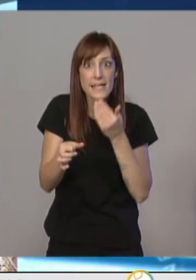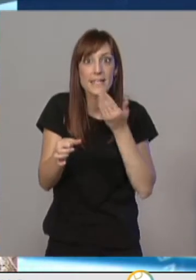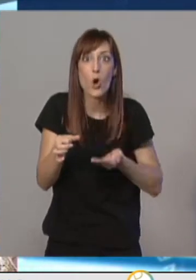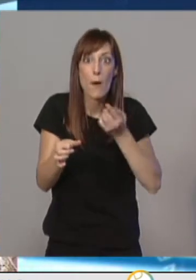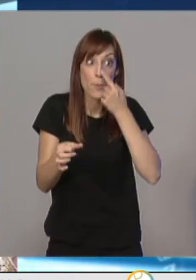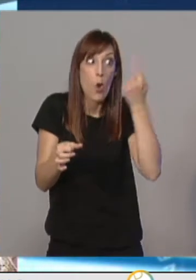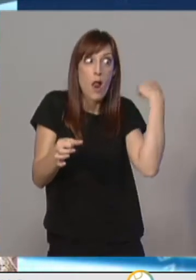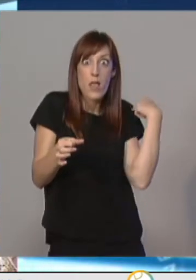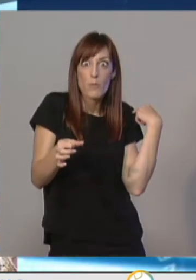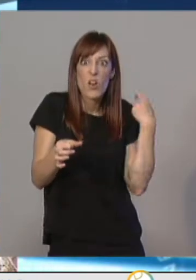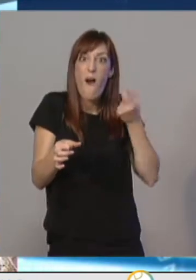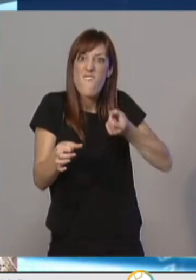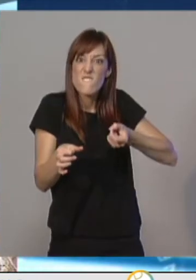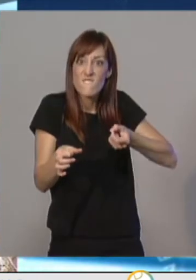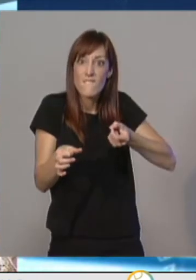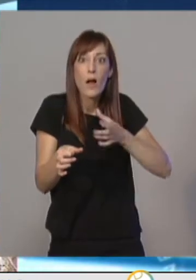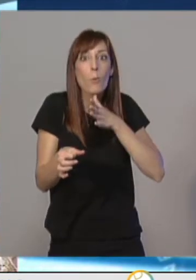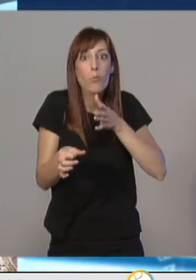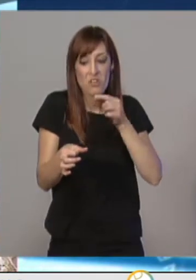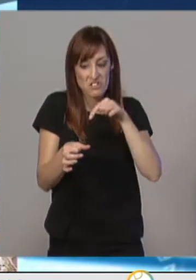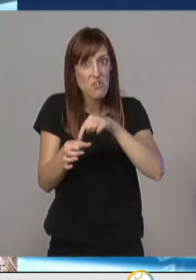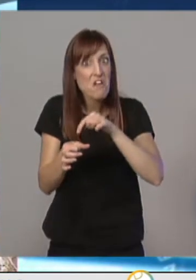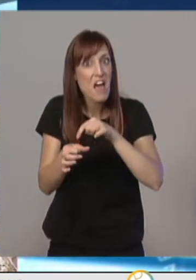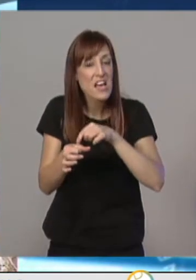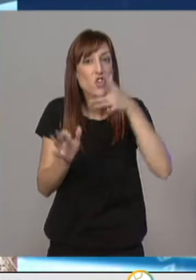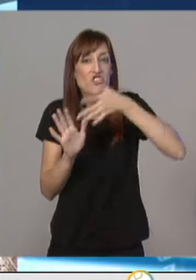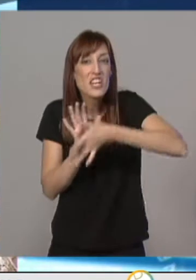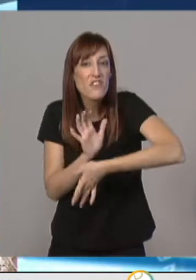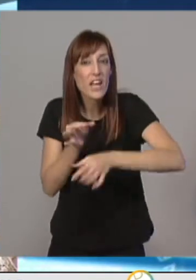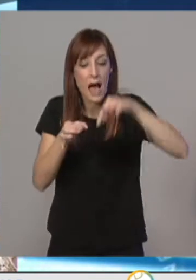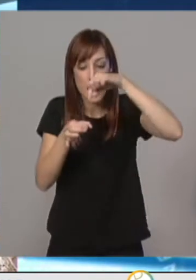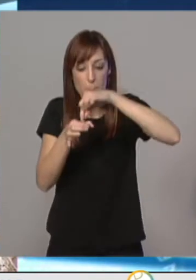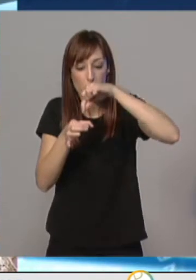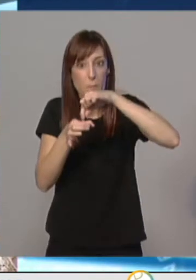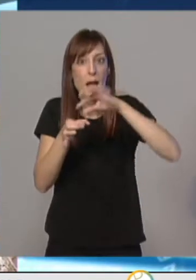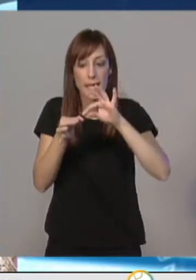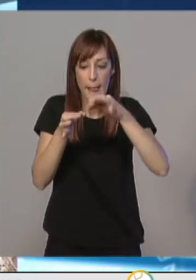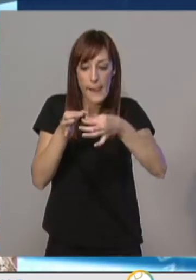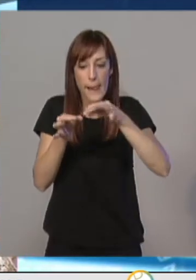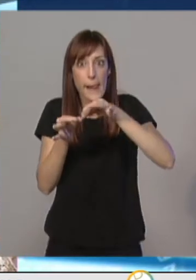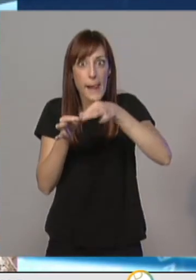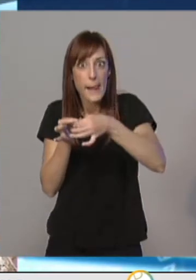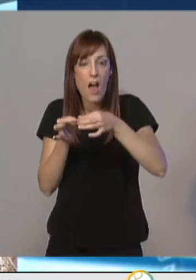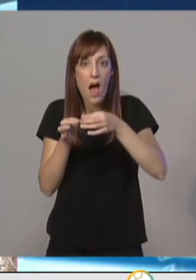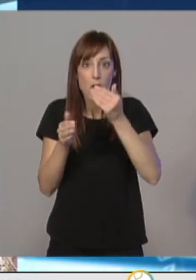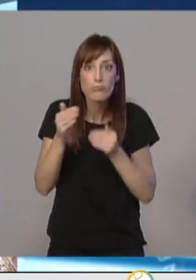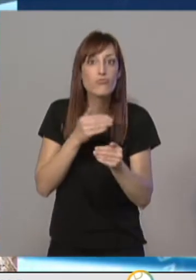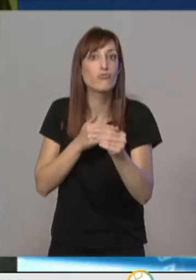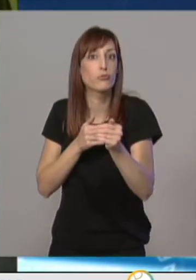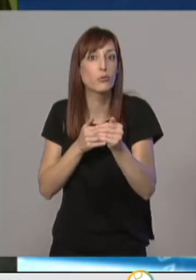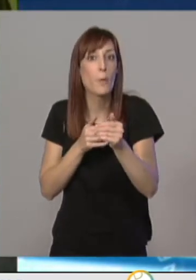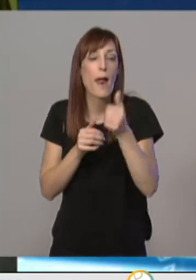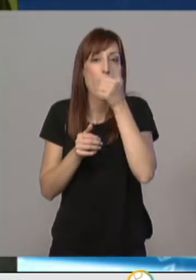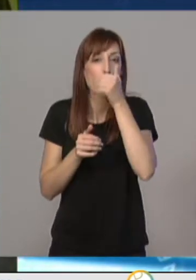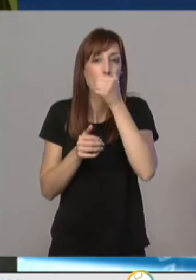que nos ayuda muy especialmente al mejor intercambio entre ollejos y pulpas... ...que favorece a la calidad futura en la elaboración de los vinos.